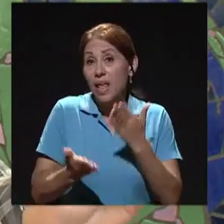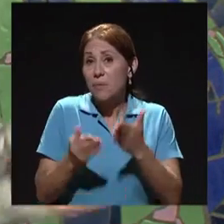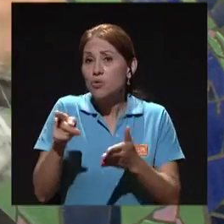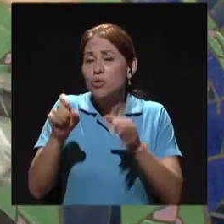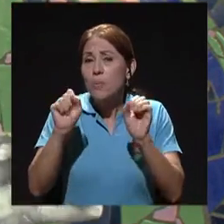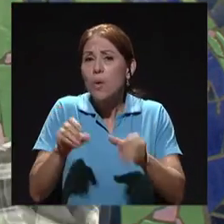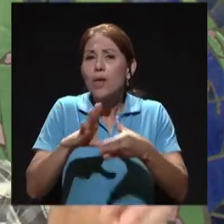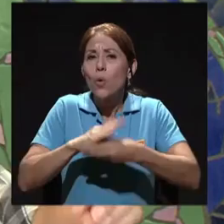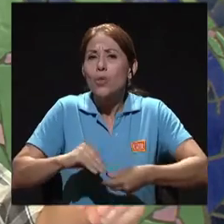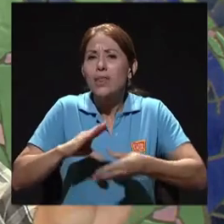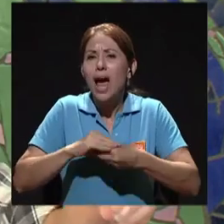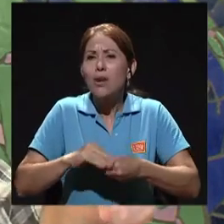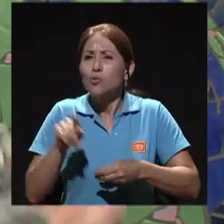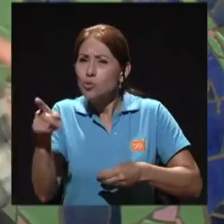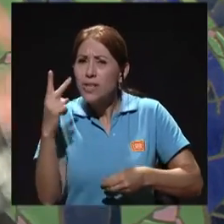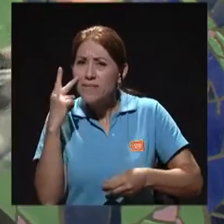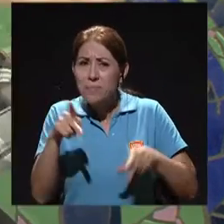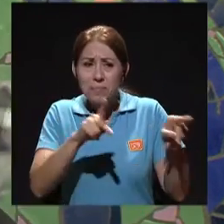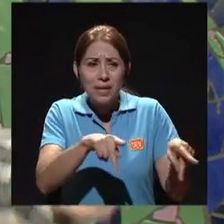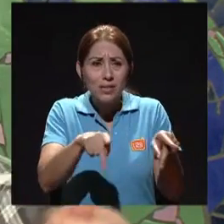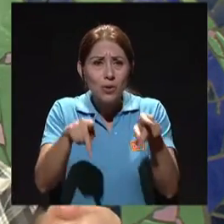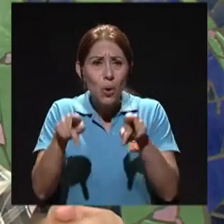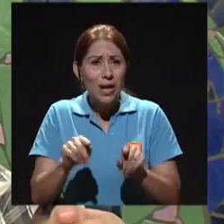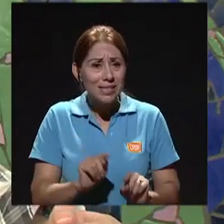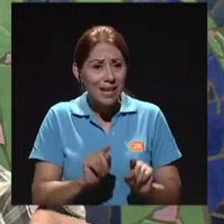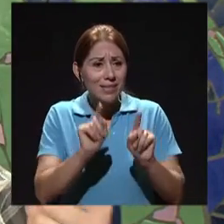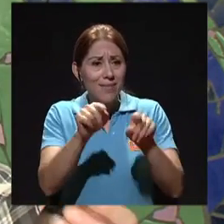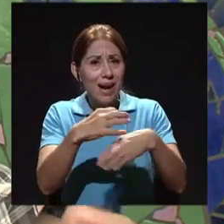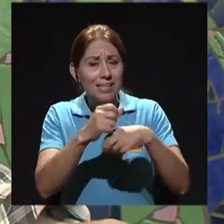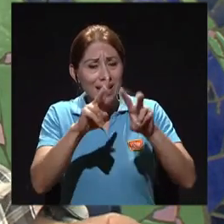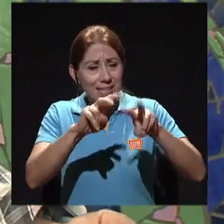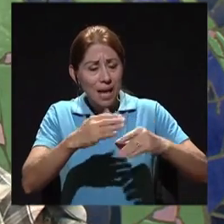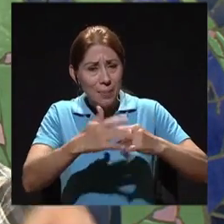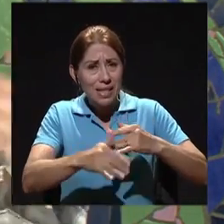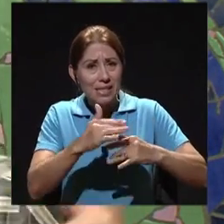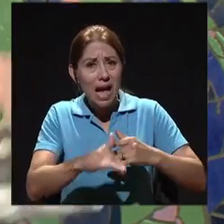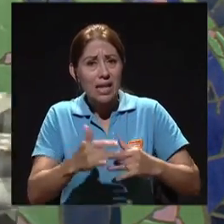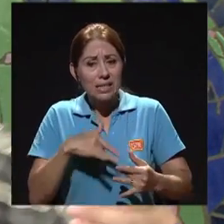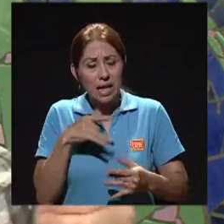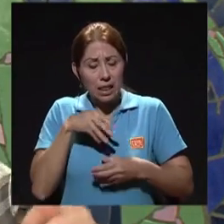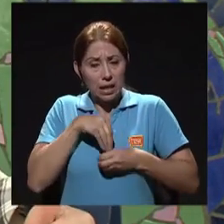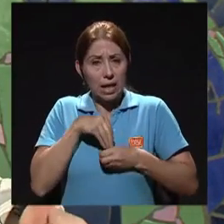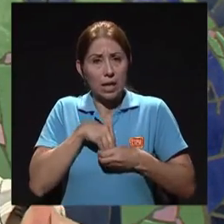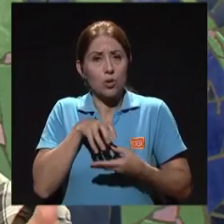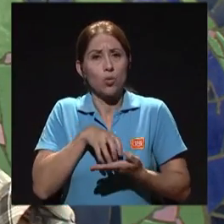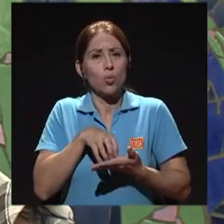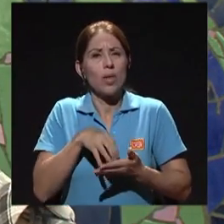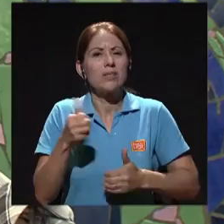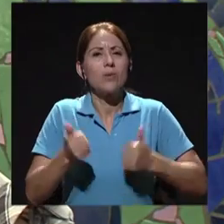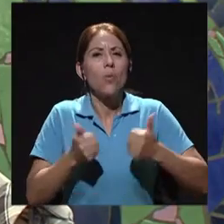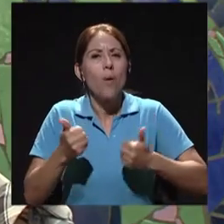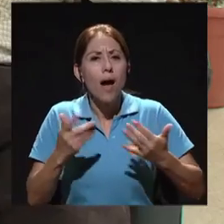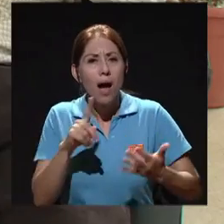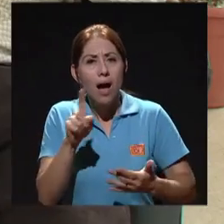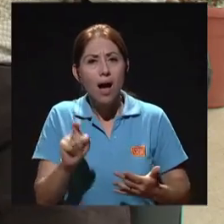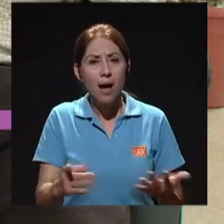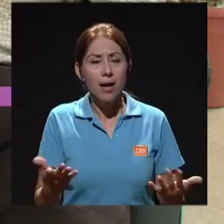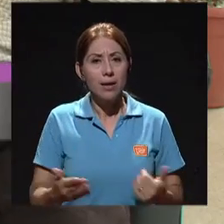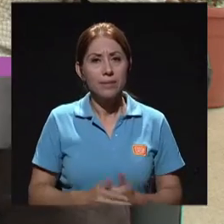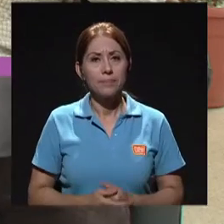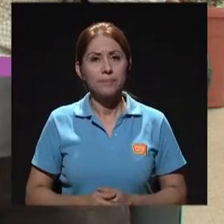nos pueda contar? ¿Alguna duda que usted ha visto que ha sido muy frecuente en los pacientes a la hora de llegar a hacerse este tipo de exámenes?